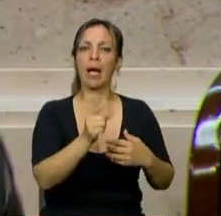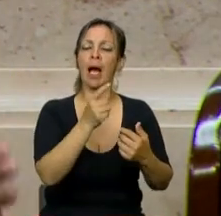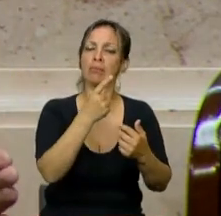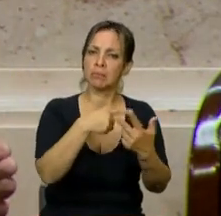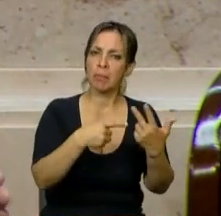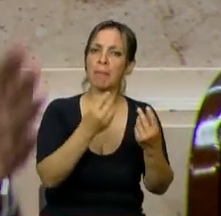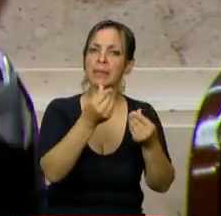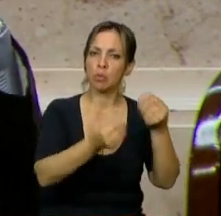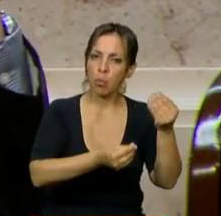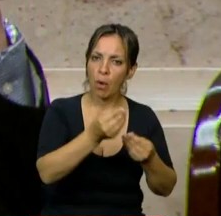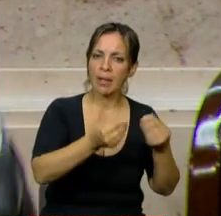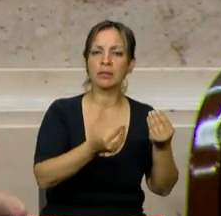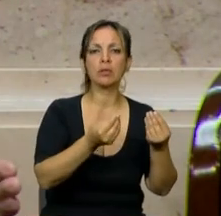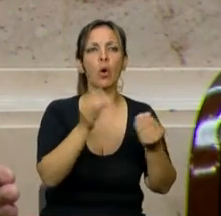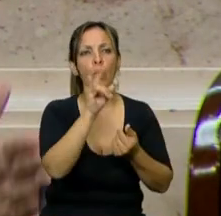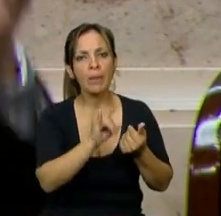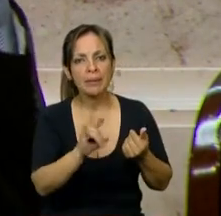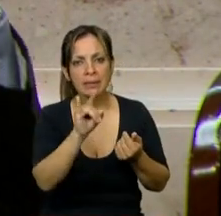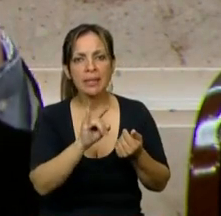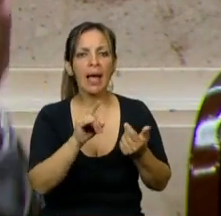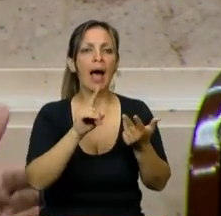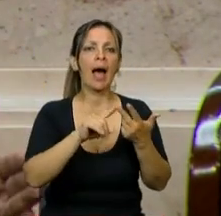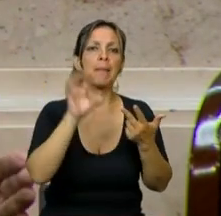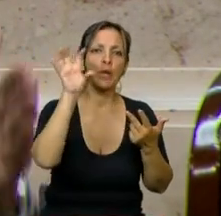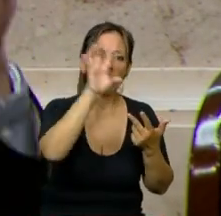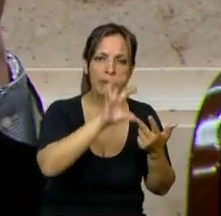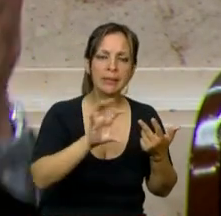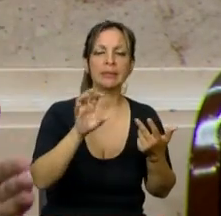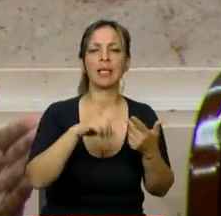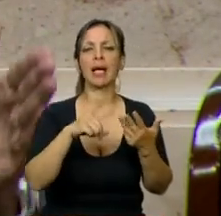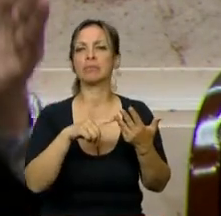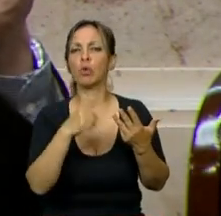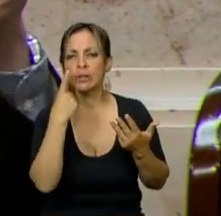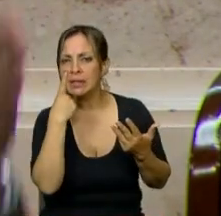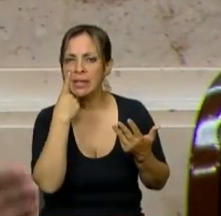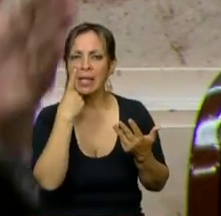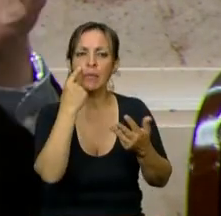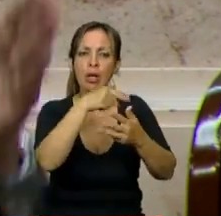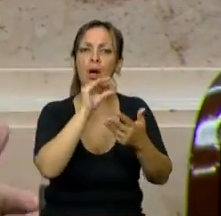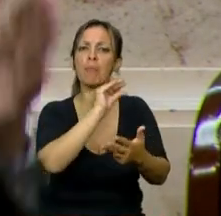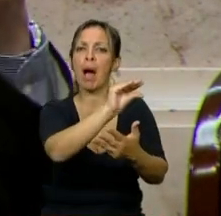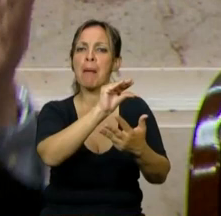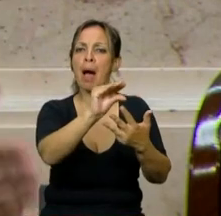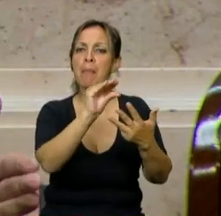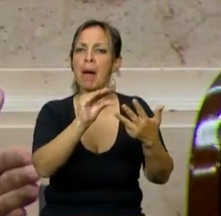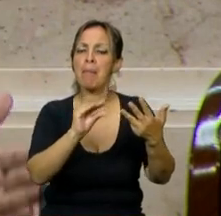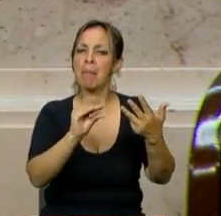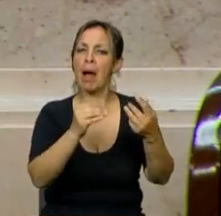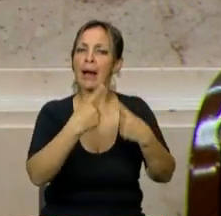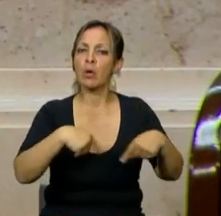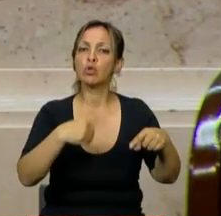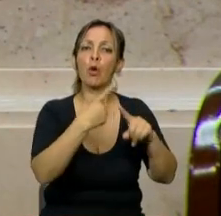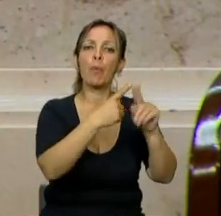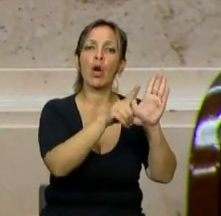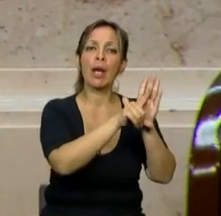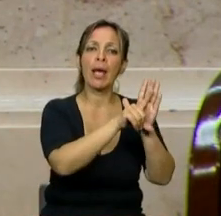universidades, que las provincias, que los municipios tengan recursos garantizados por ley, y